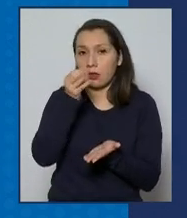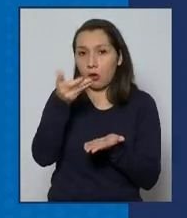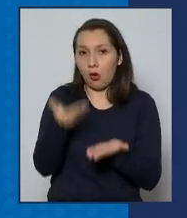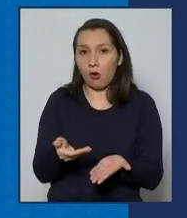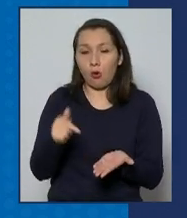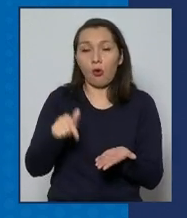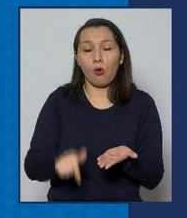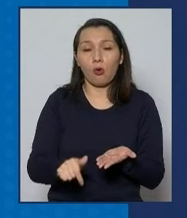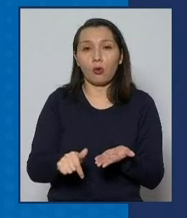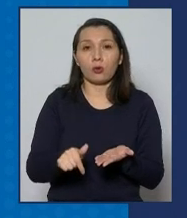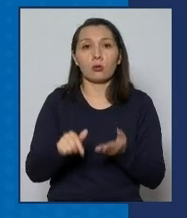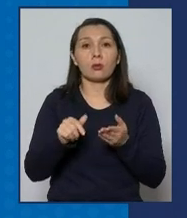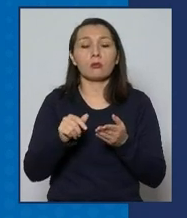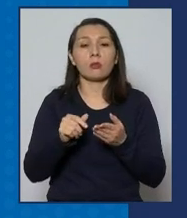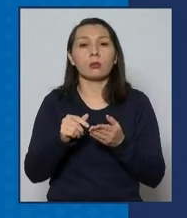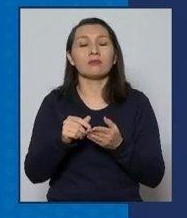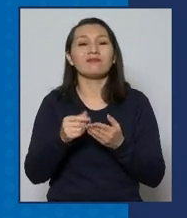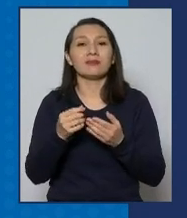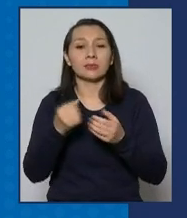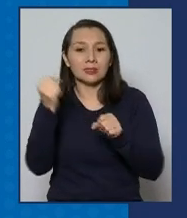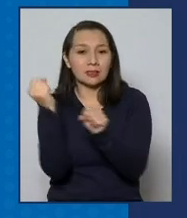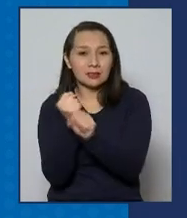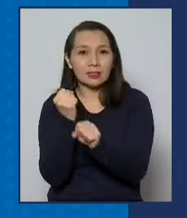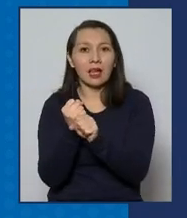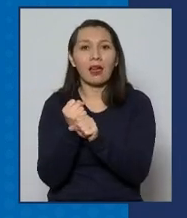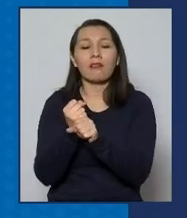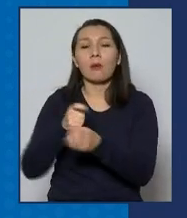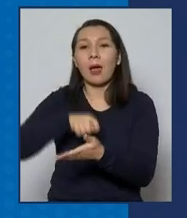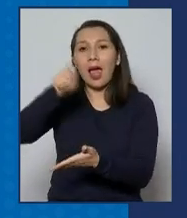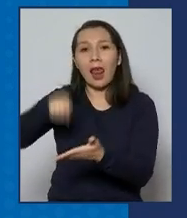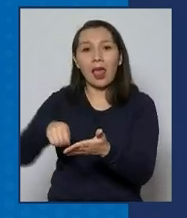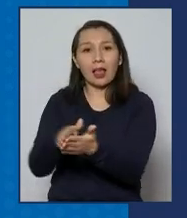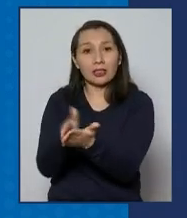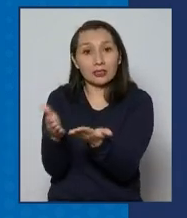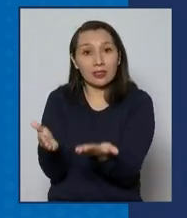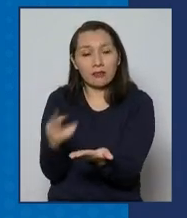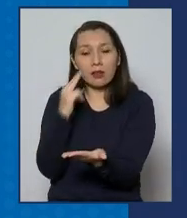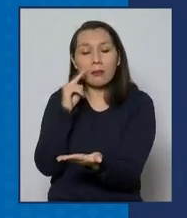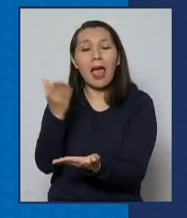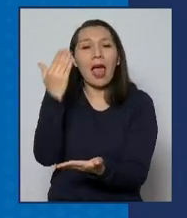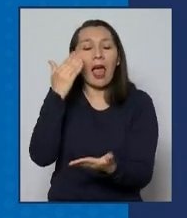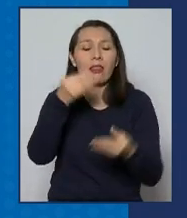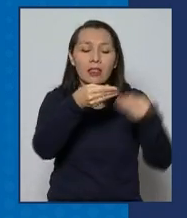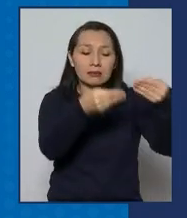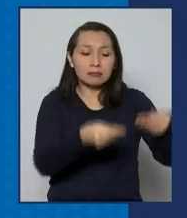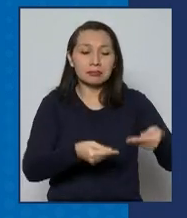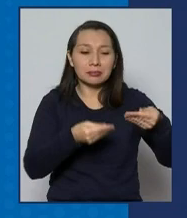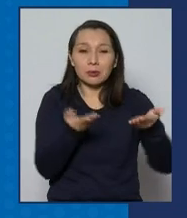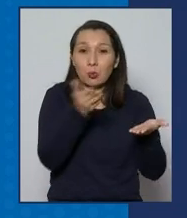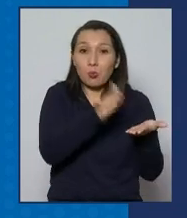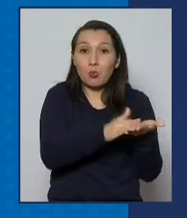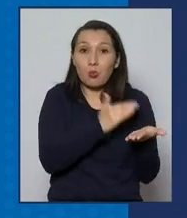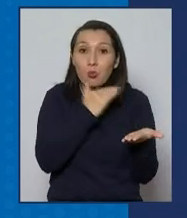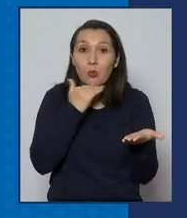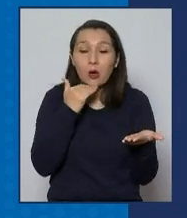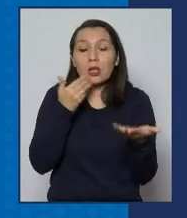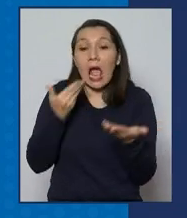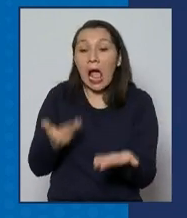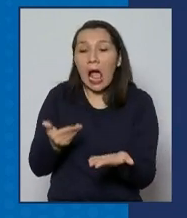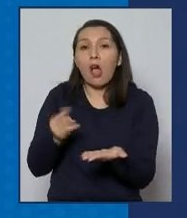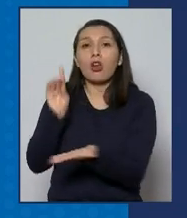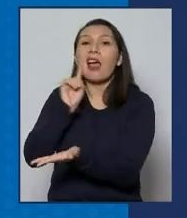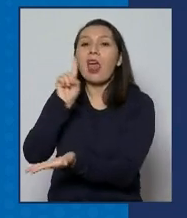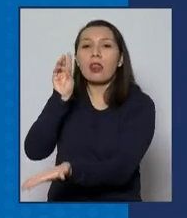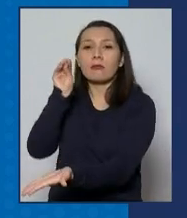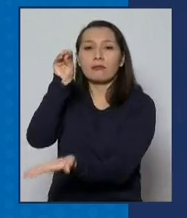por la forma de trabajo que tiene el registro civil antes mirábamos certificado de función ahora miramos los